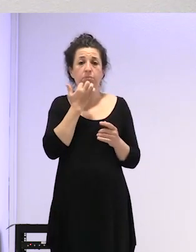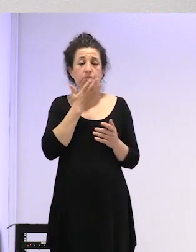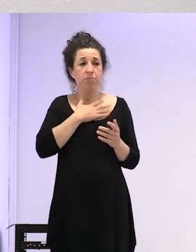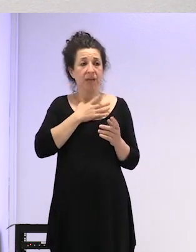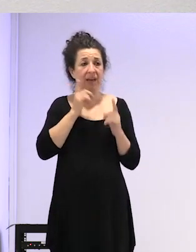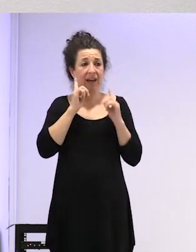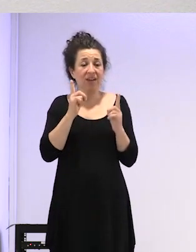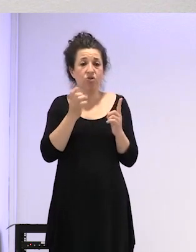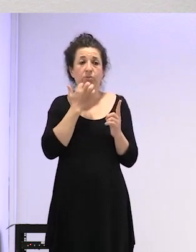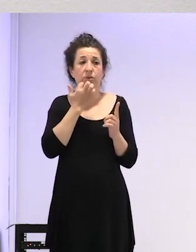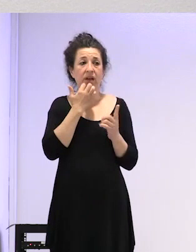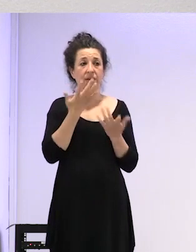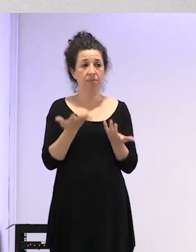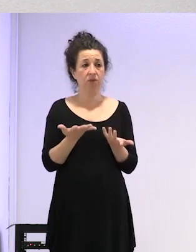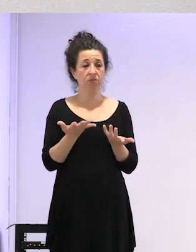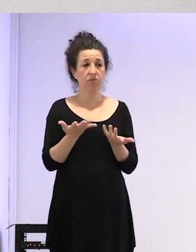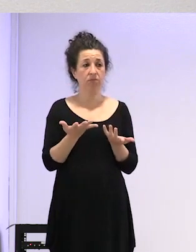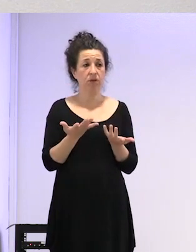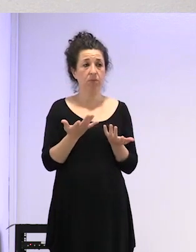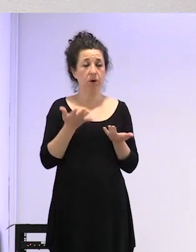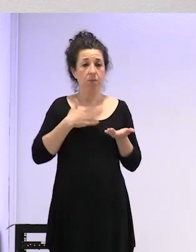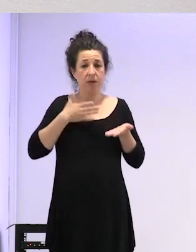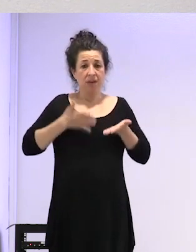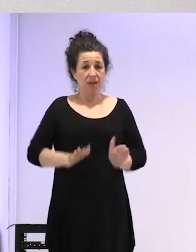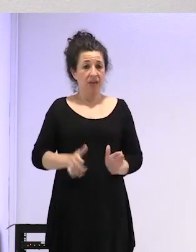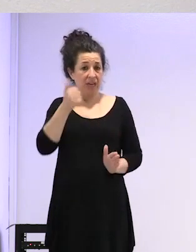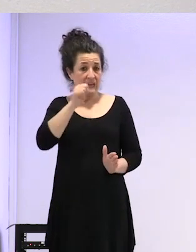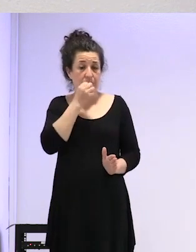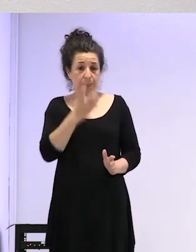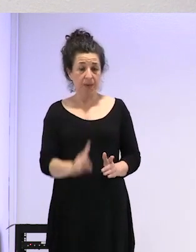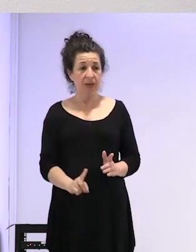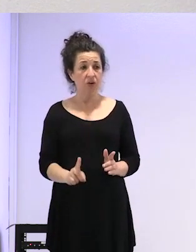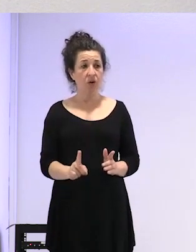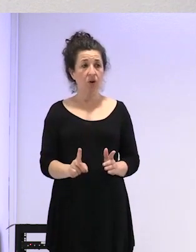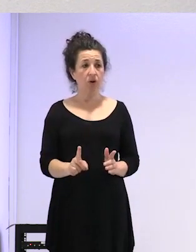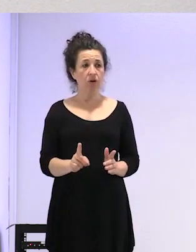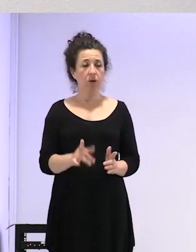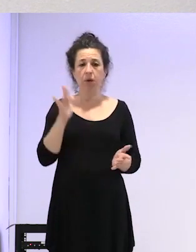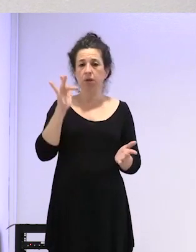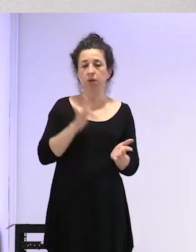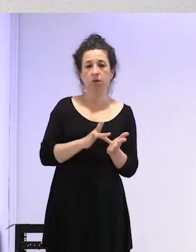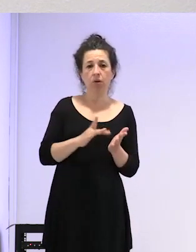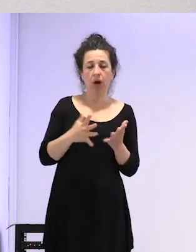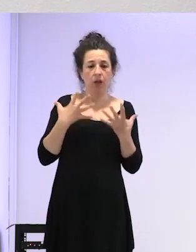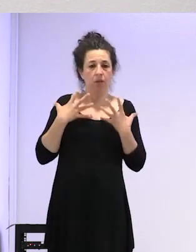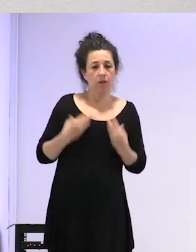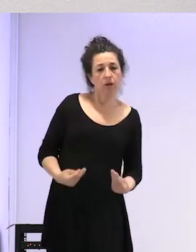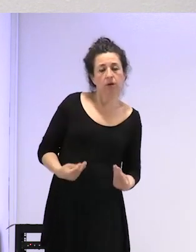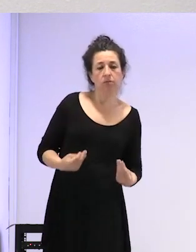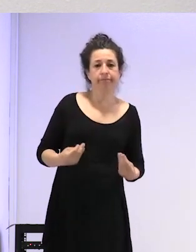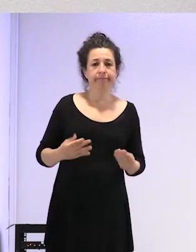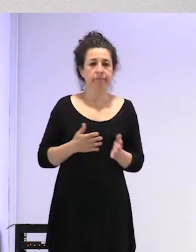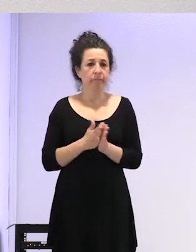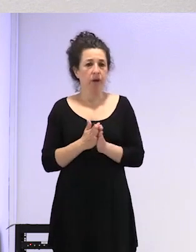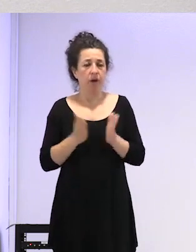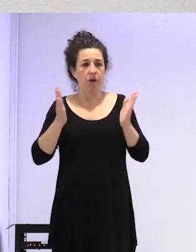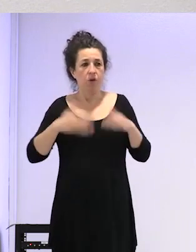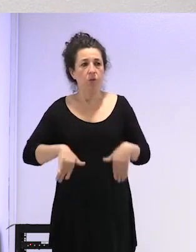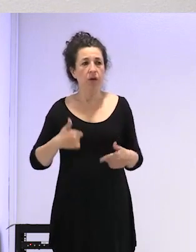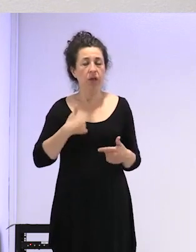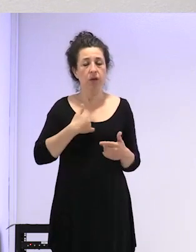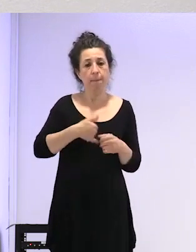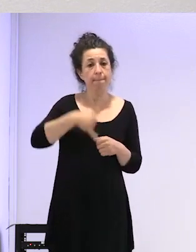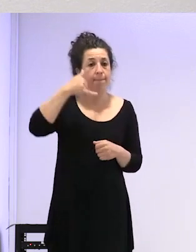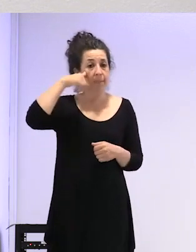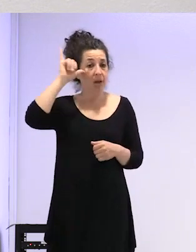simplemente es que mi hijo no estaba bien en ese momento tiene un momento de bajón estaba triste estaba desanimado y yo tuve la